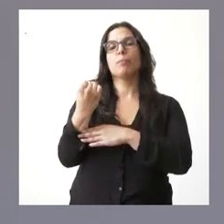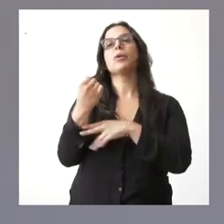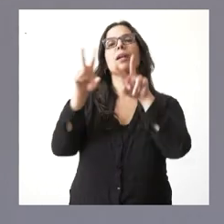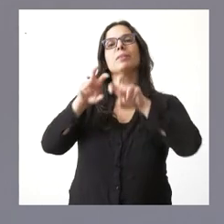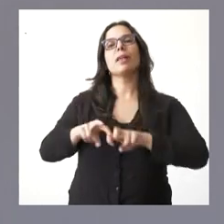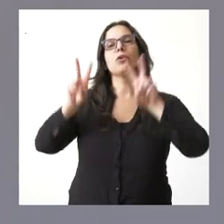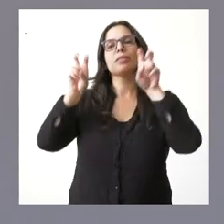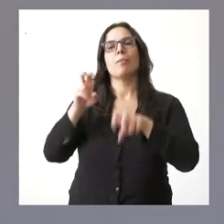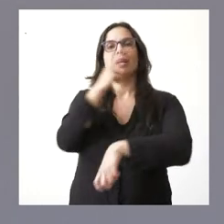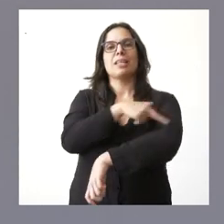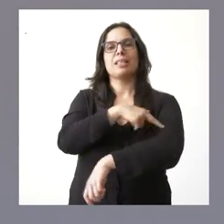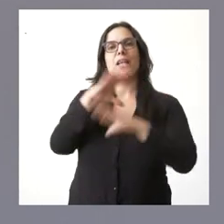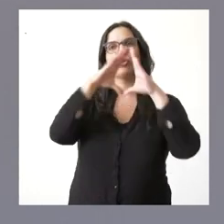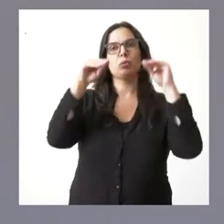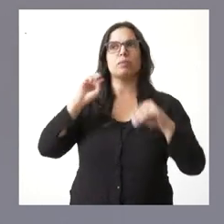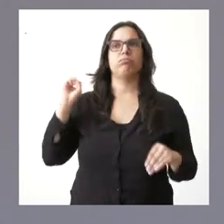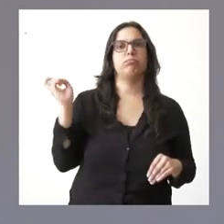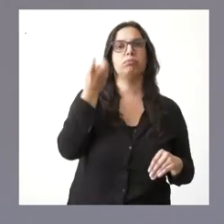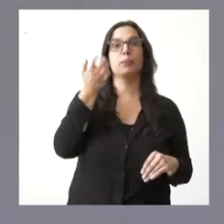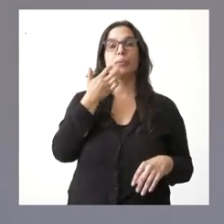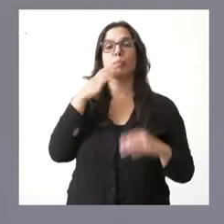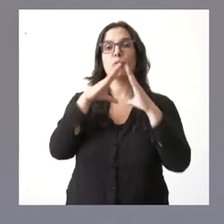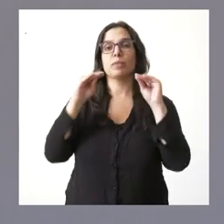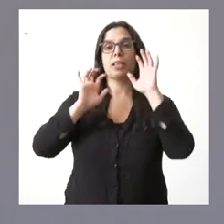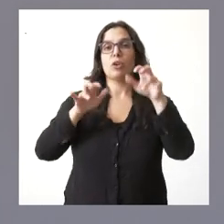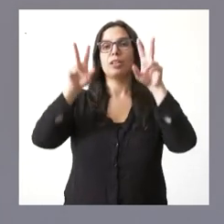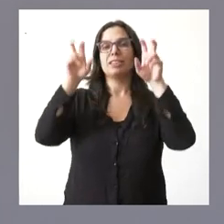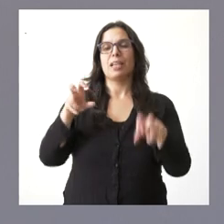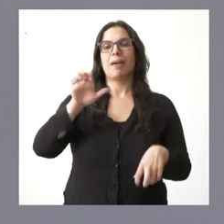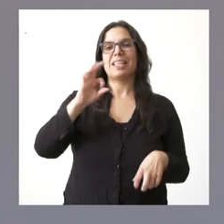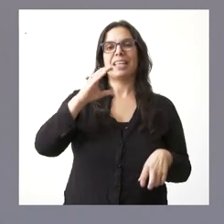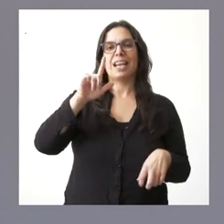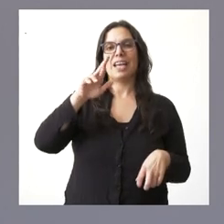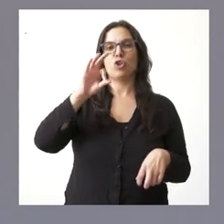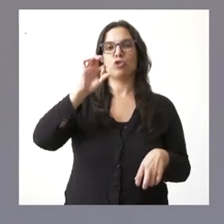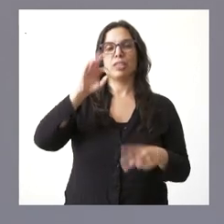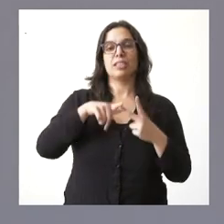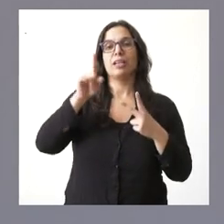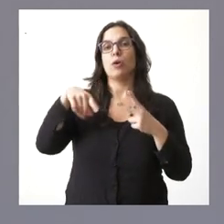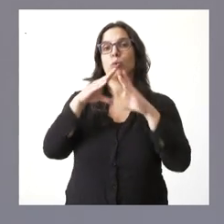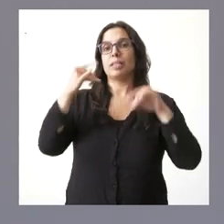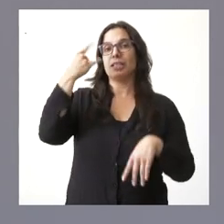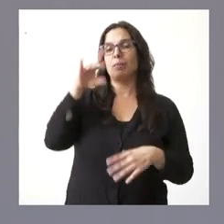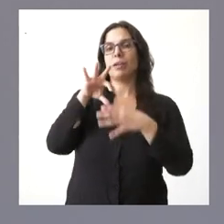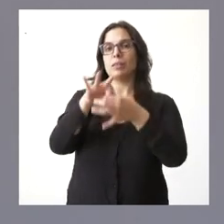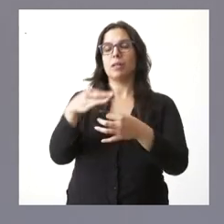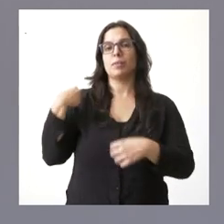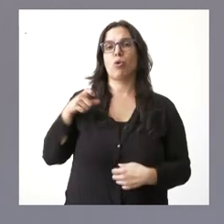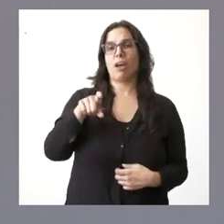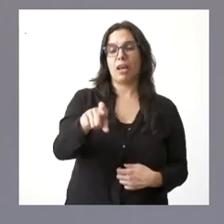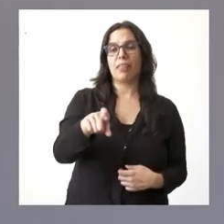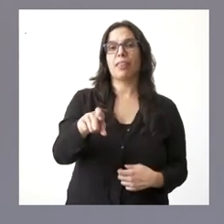con distintas universidades. La Universidad de León en materia de esclerosis múltiples, la Universidad de Salamanca relacionada con el cáncer,